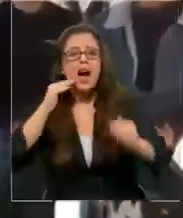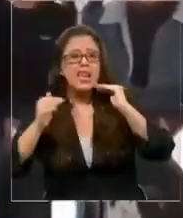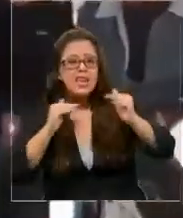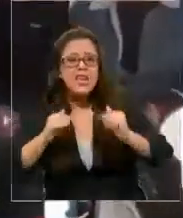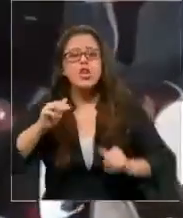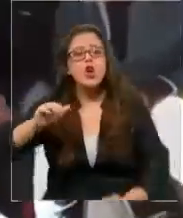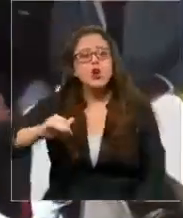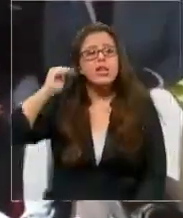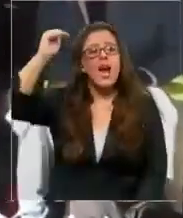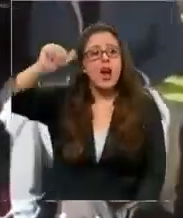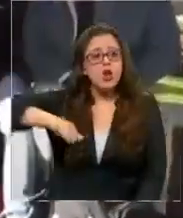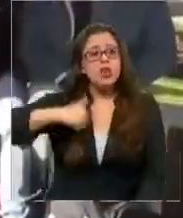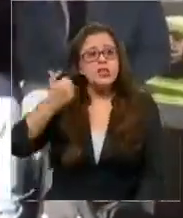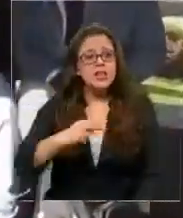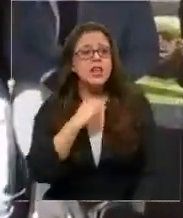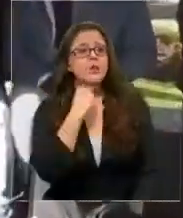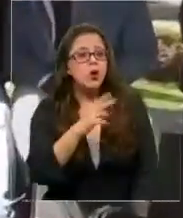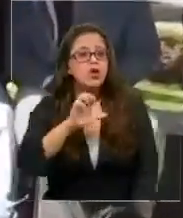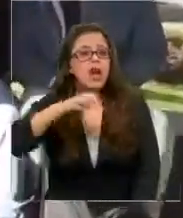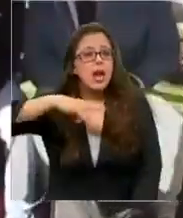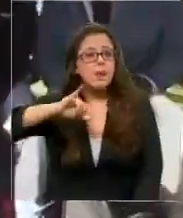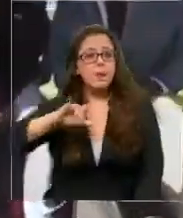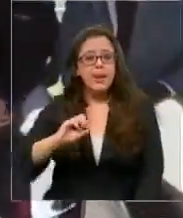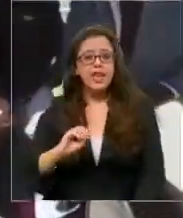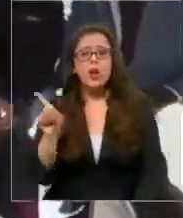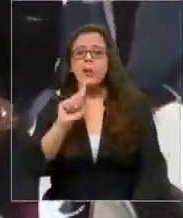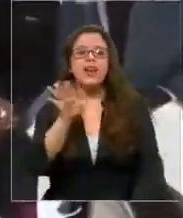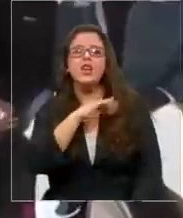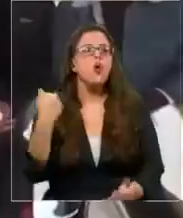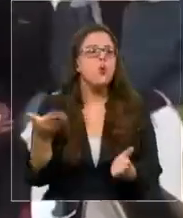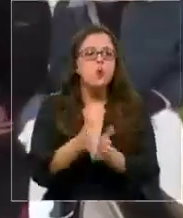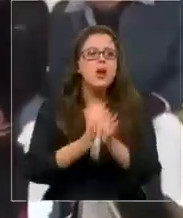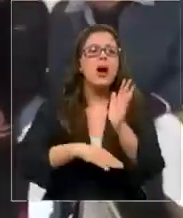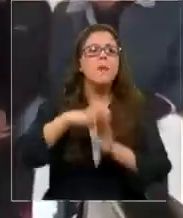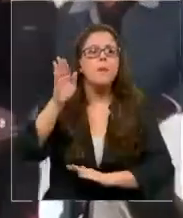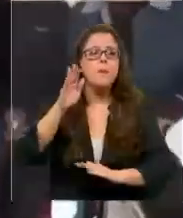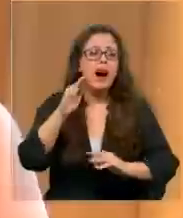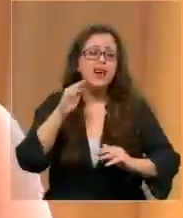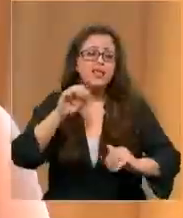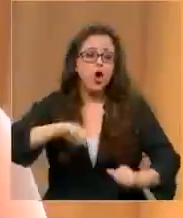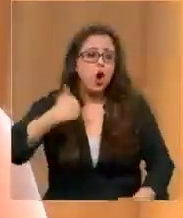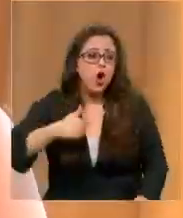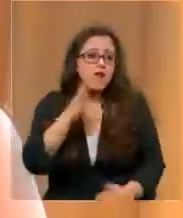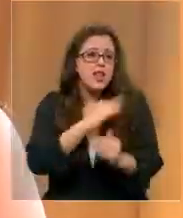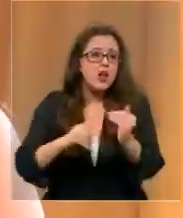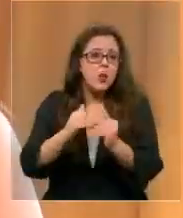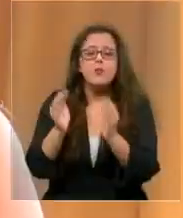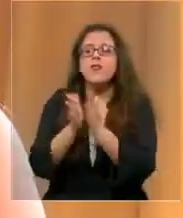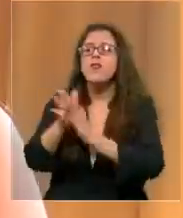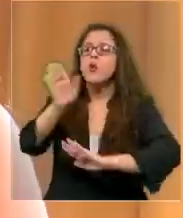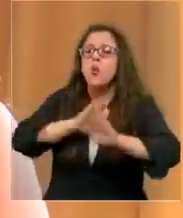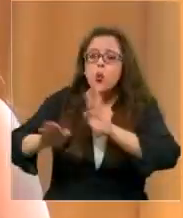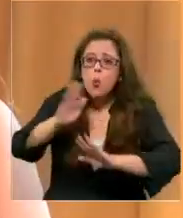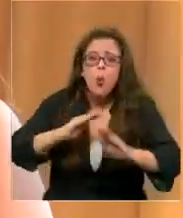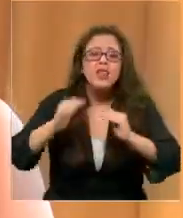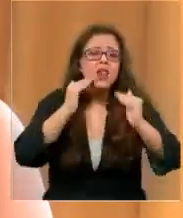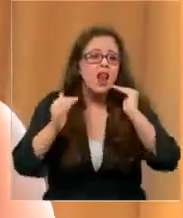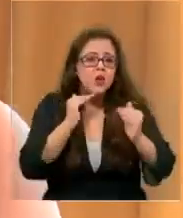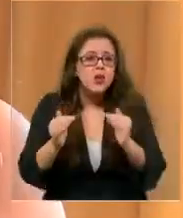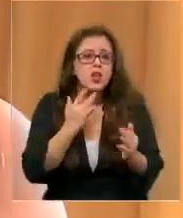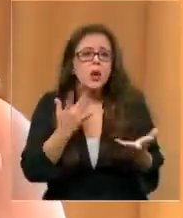adolescentes en voz de Emilio Rocha para que no se pierdan más vidas como las de este joven cuidan a los niños porque suelen